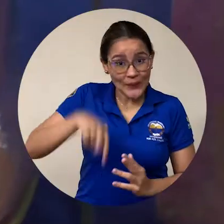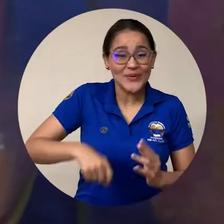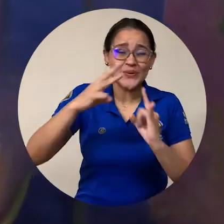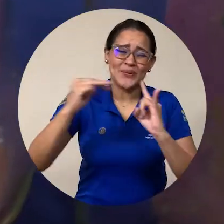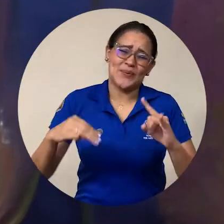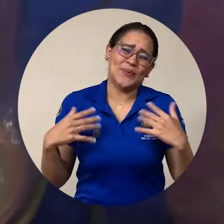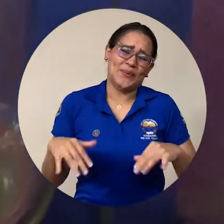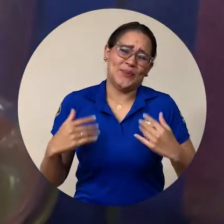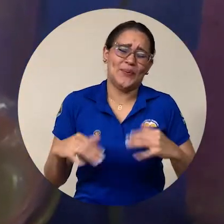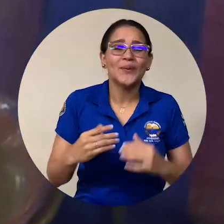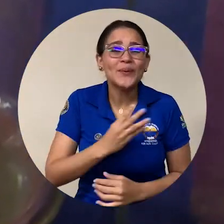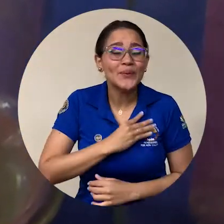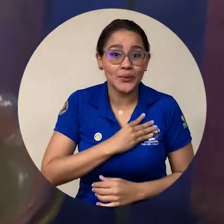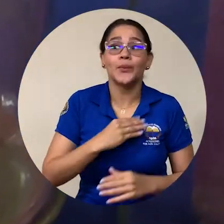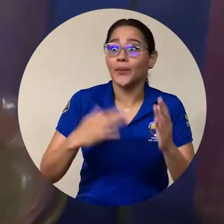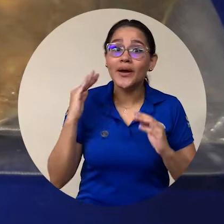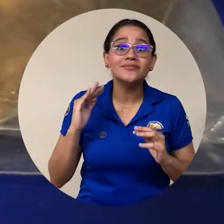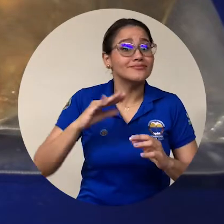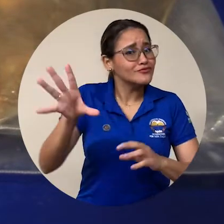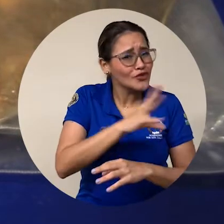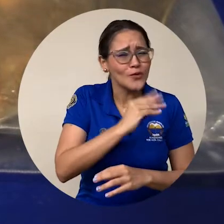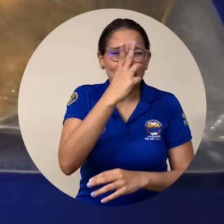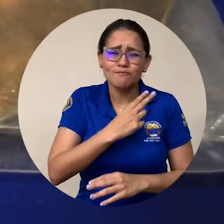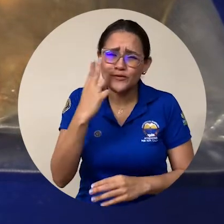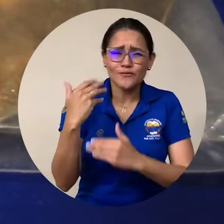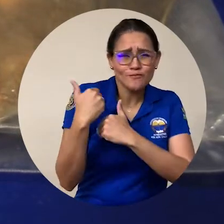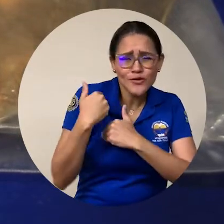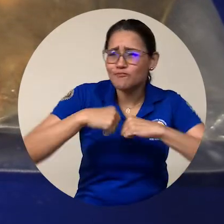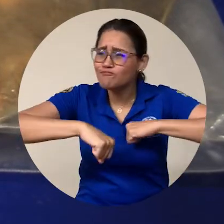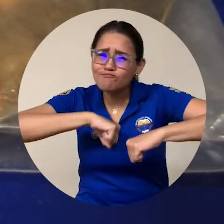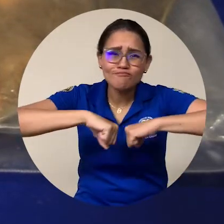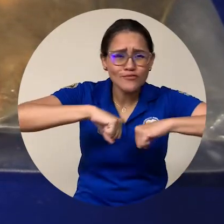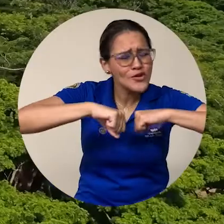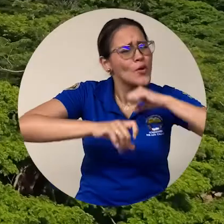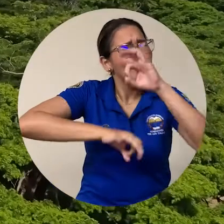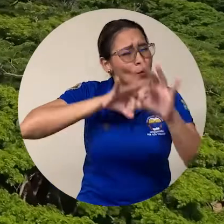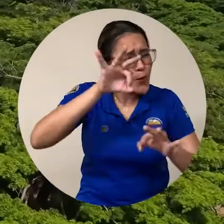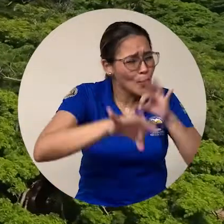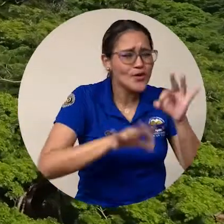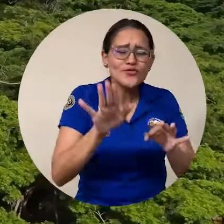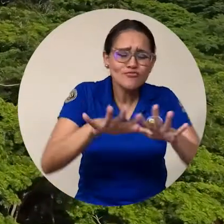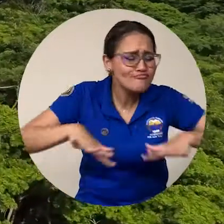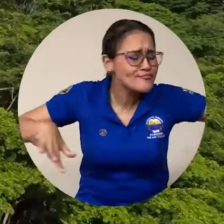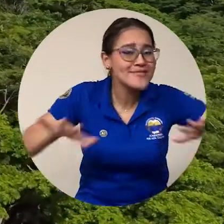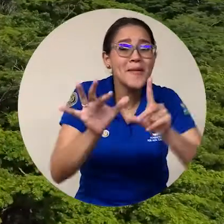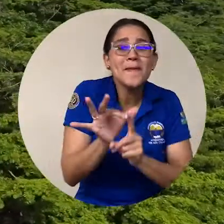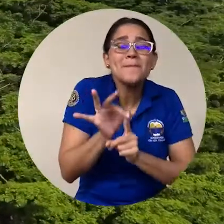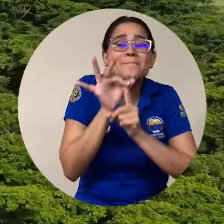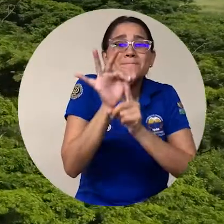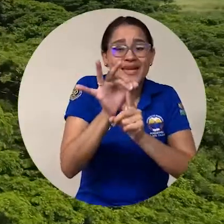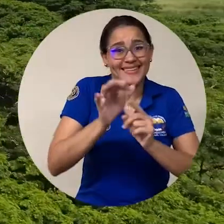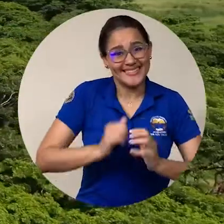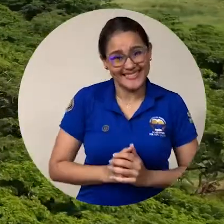Universidad Magdalena lo que nos invita es a tener mayor compromiso de mantener un lugar especial